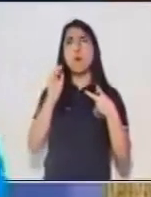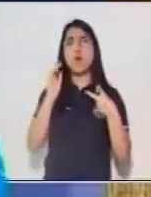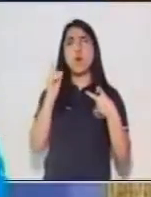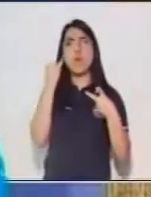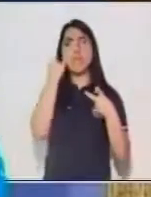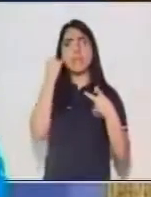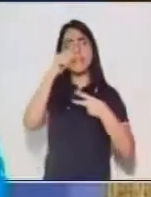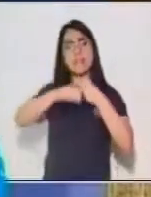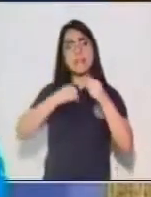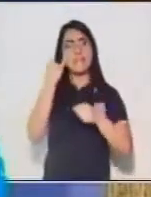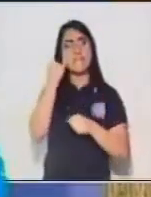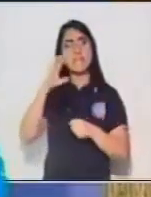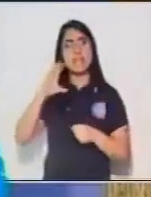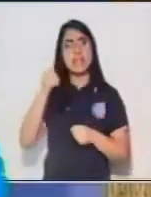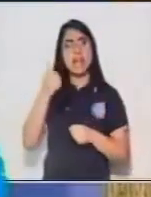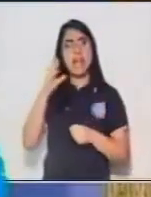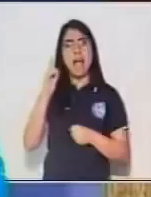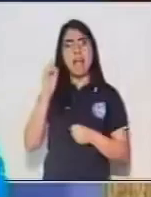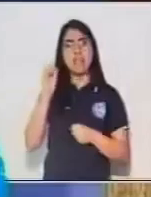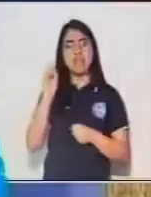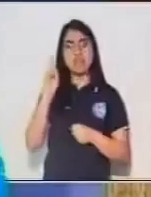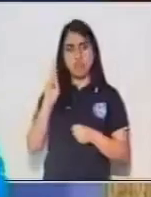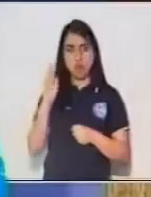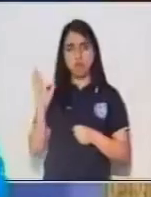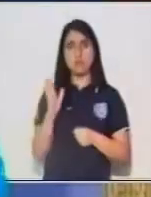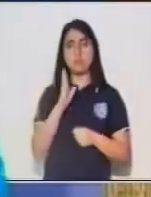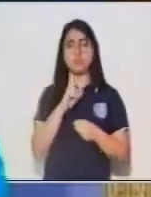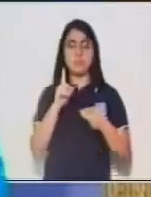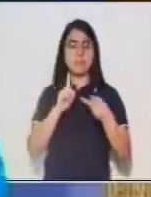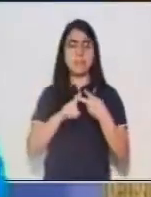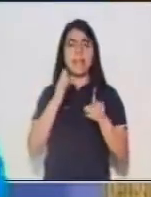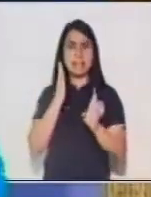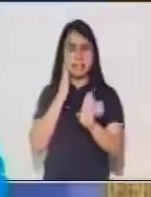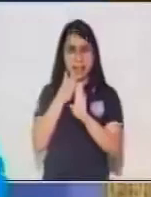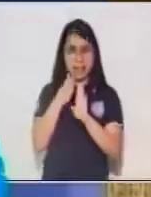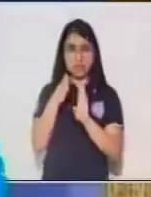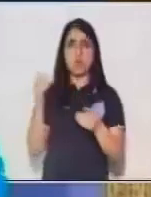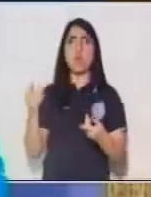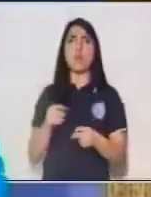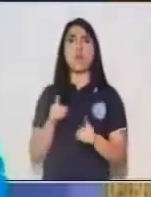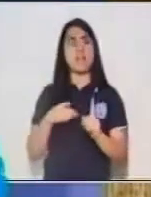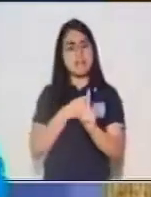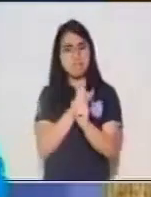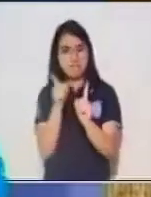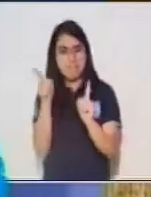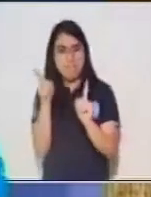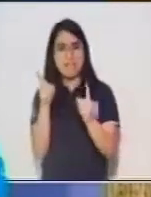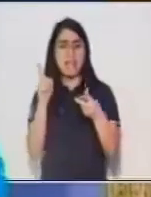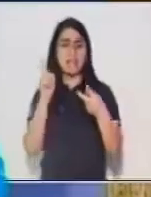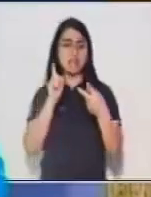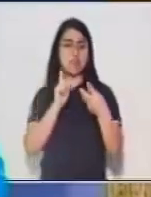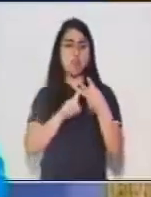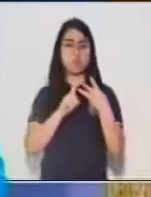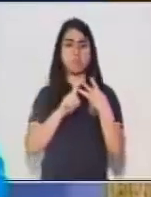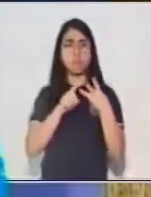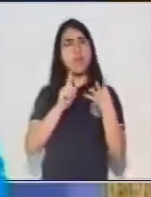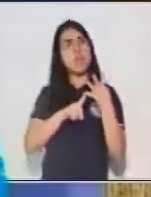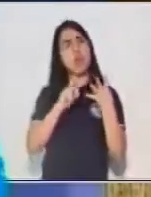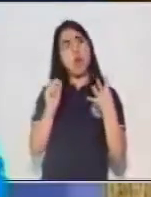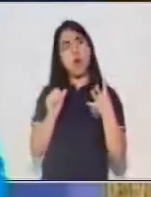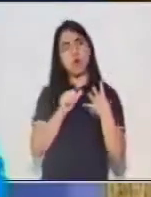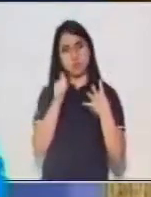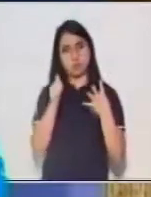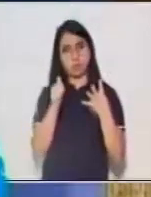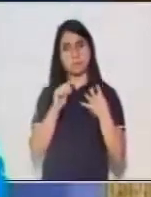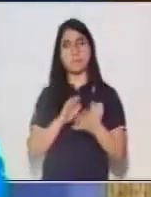del predicado, corresponde a cuatro elementos también, que en este caso es el núcleo, el objeto